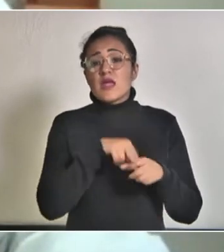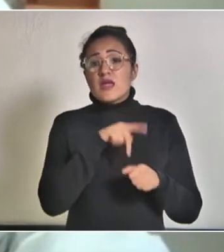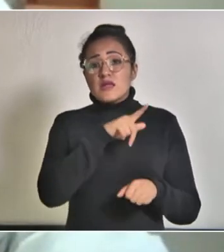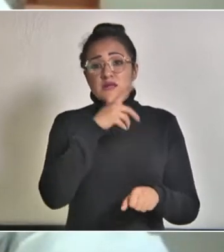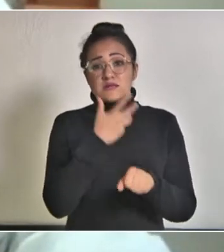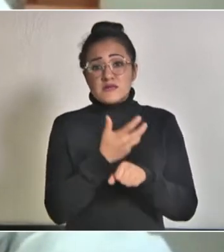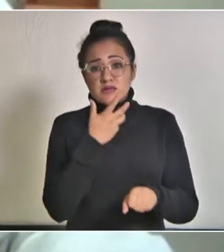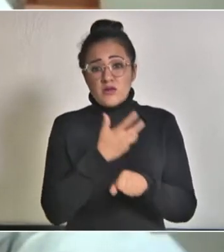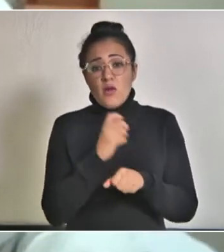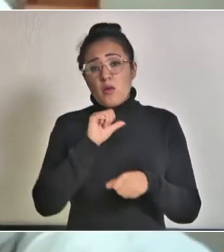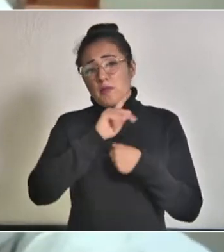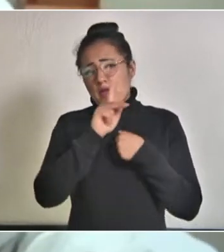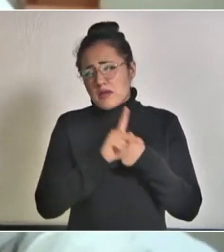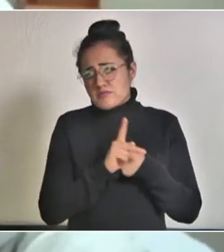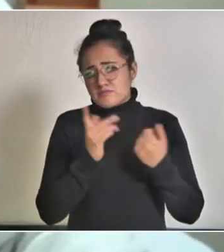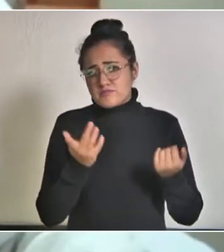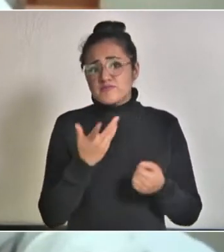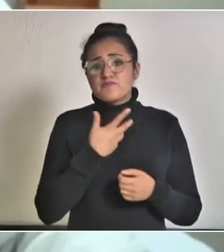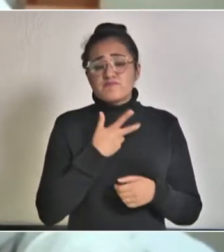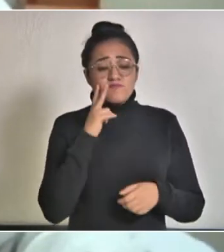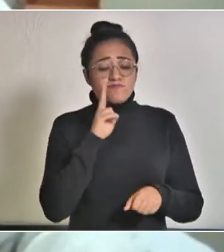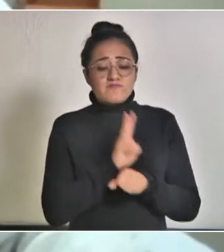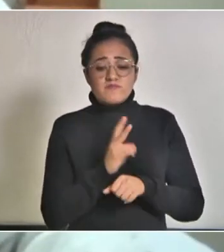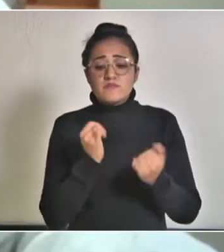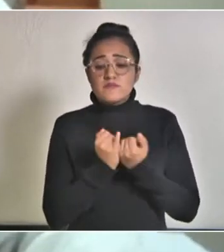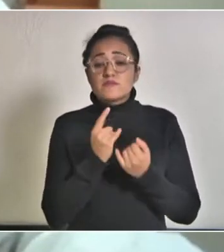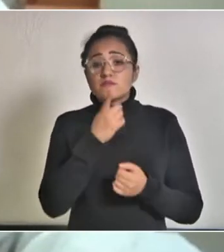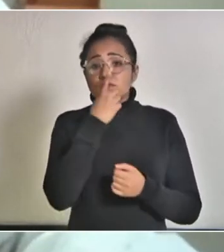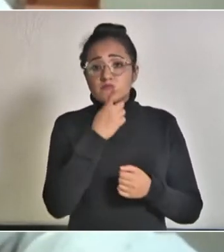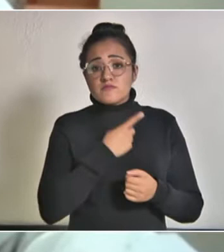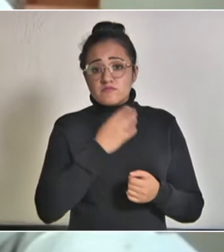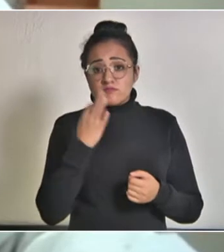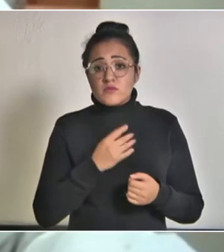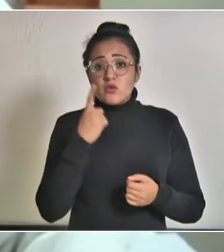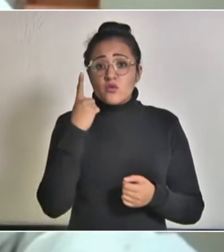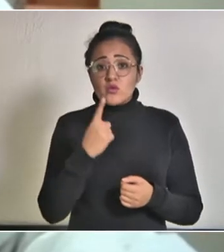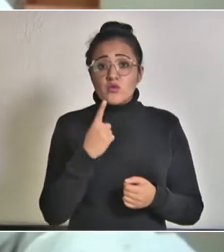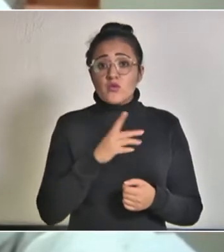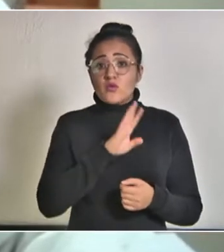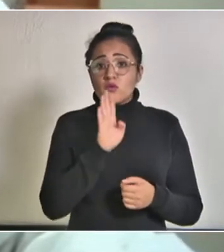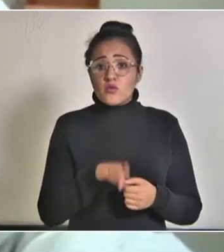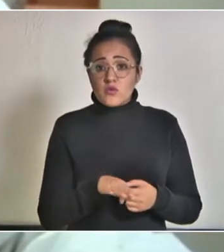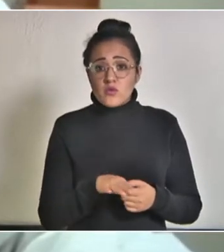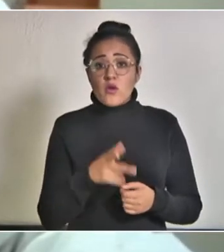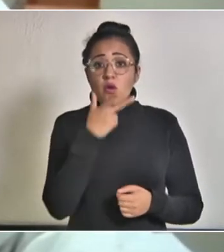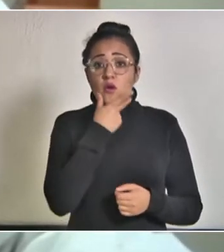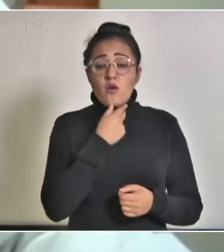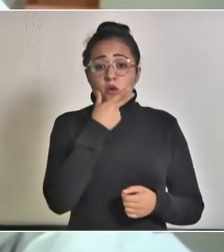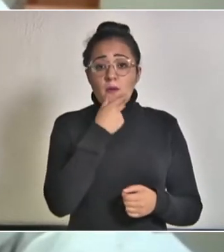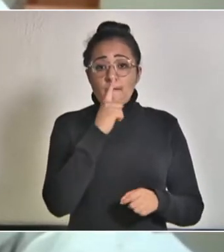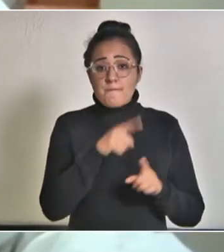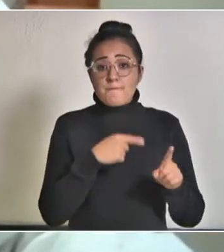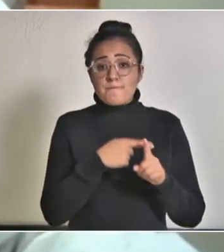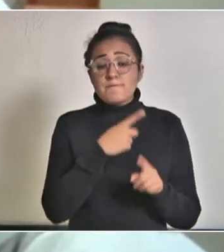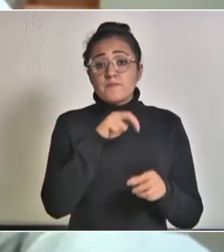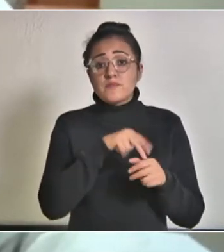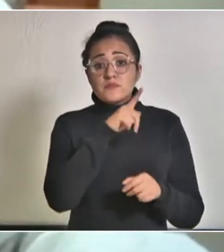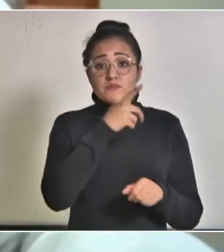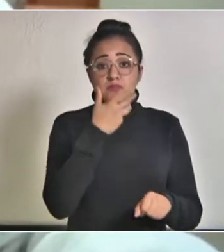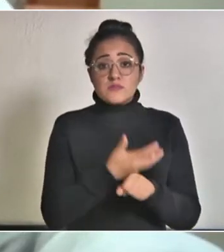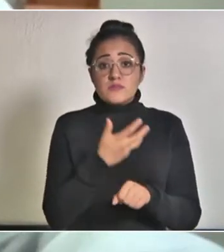el exterior tenemos hasta el momento la confirmación de un del fallecimiento de un masculino más en eeuu